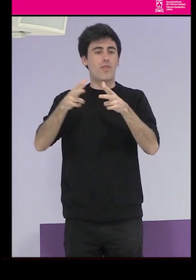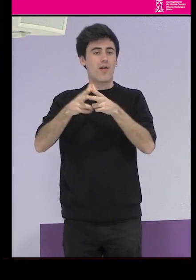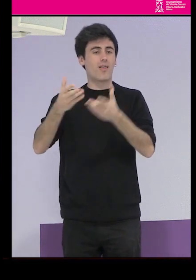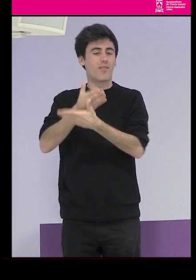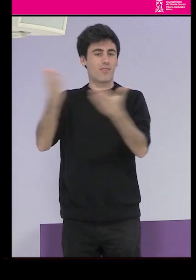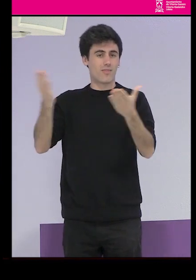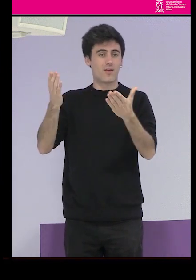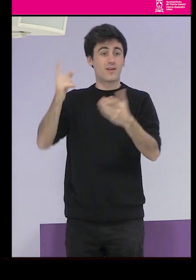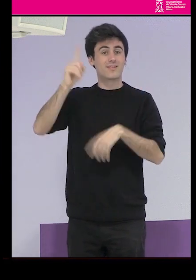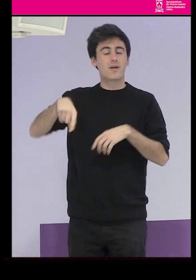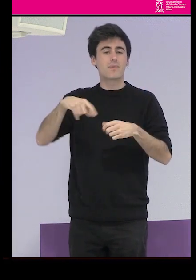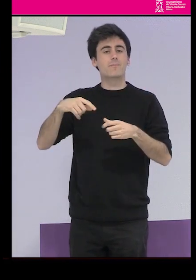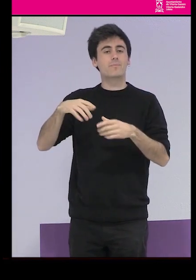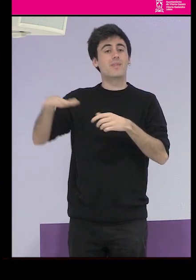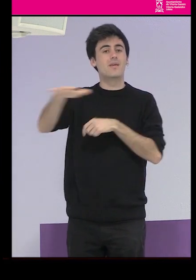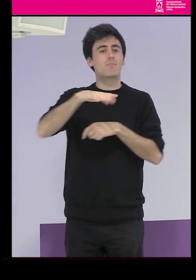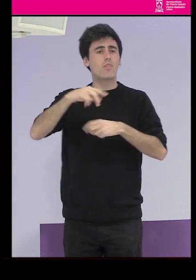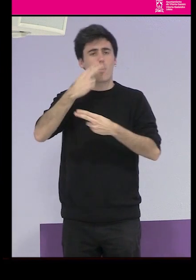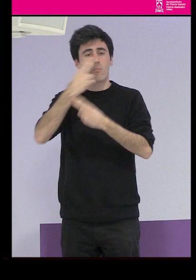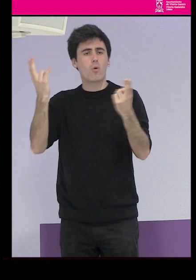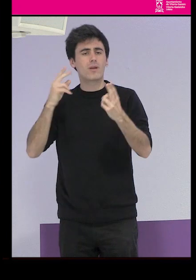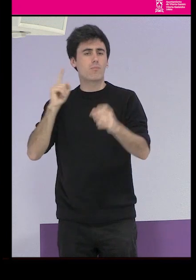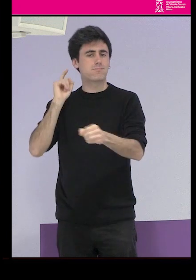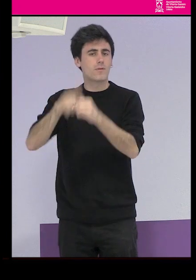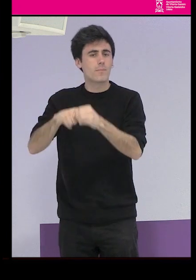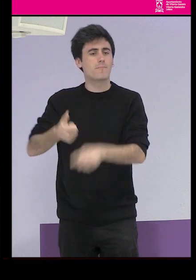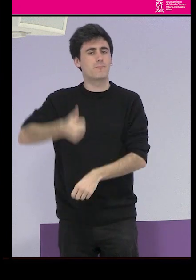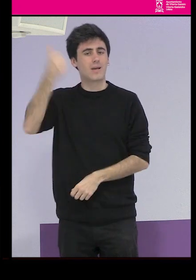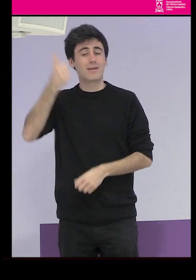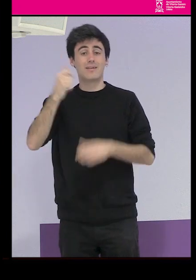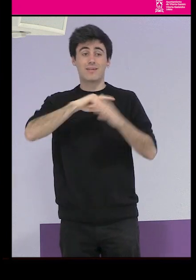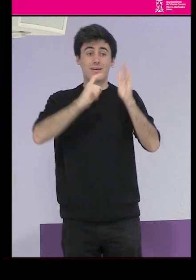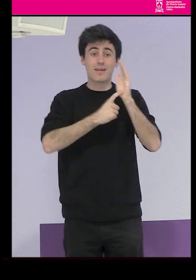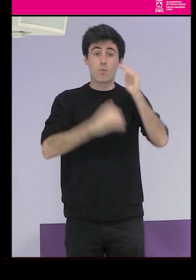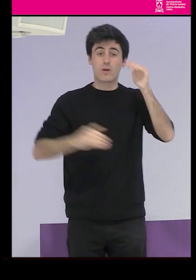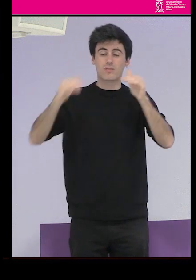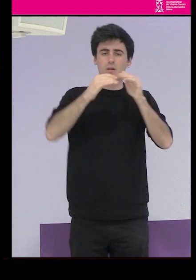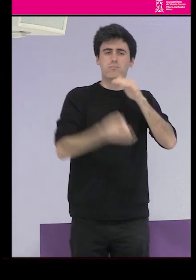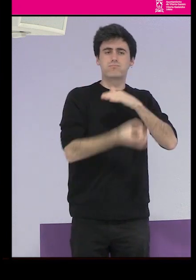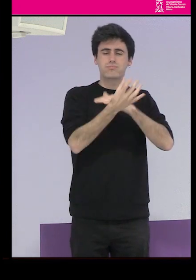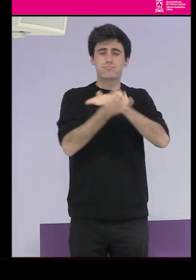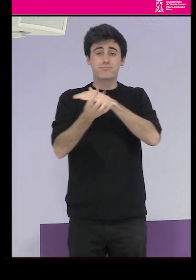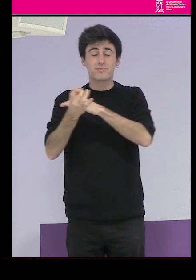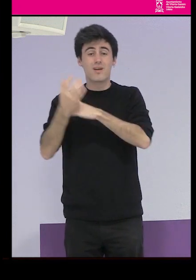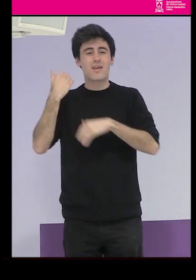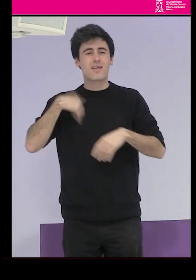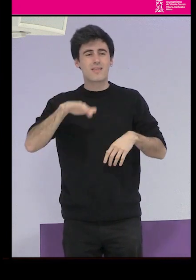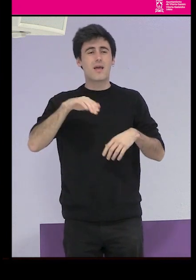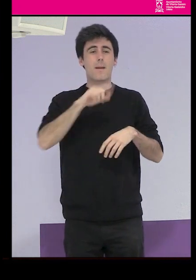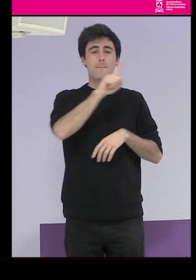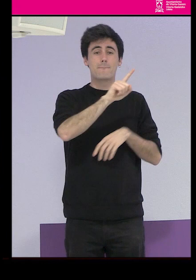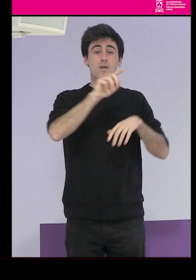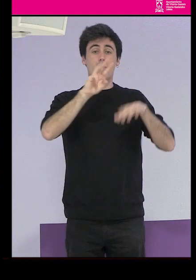del espacio público y una participación. Se aprobaron leyes igualitarias ya durante el gobierno provisional de